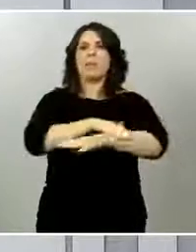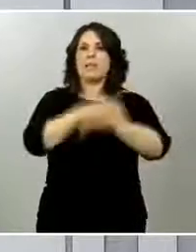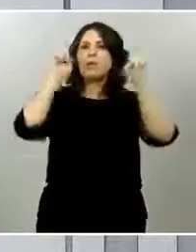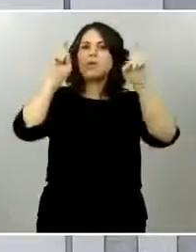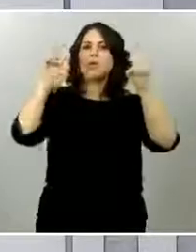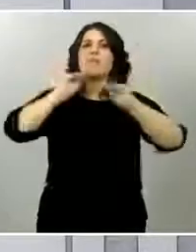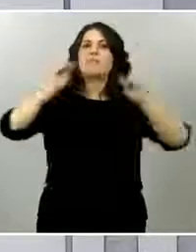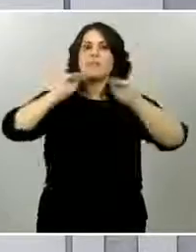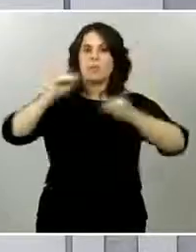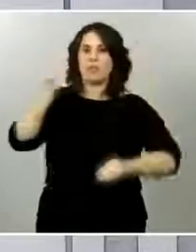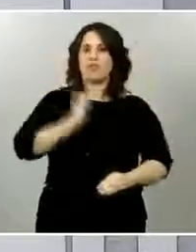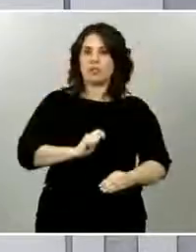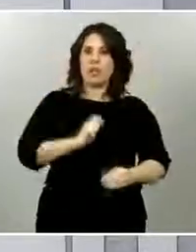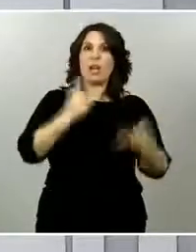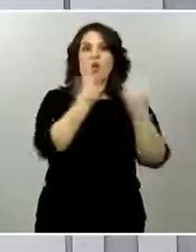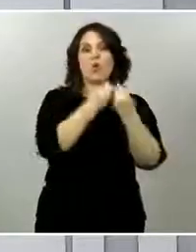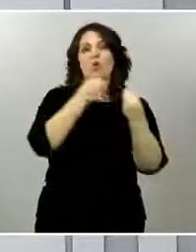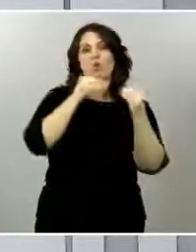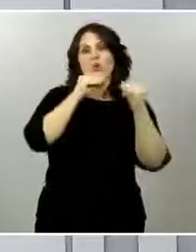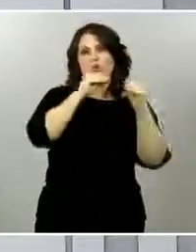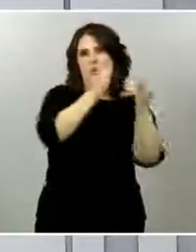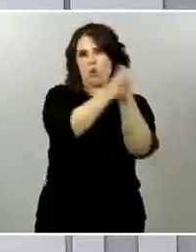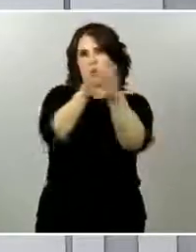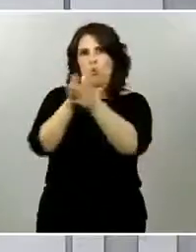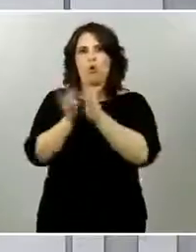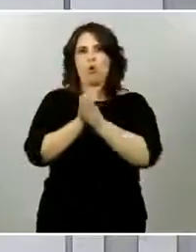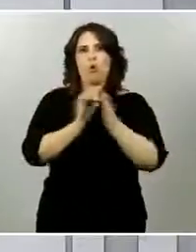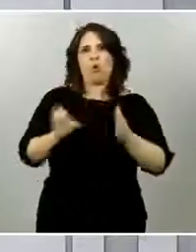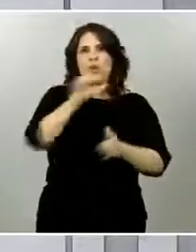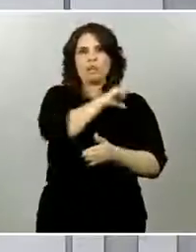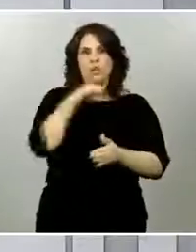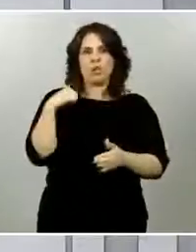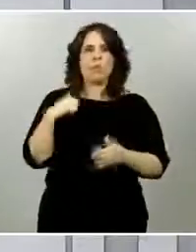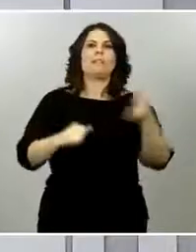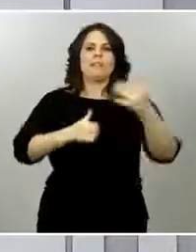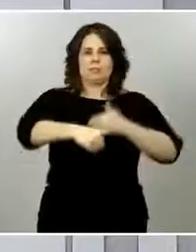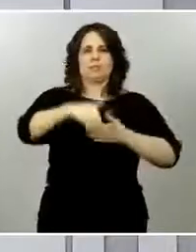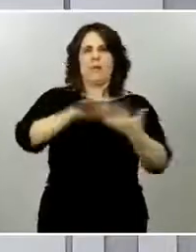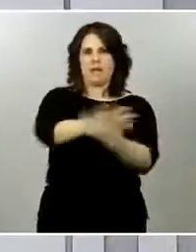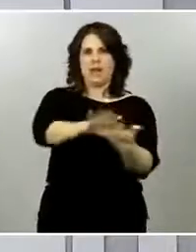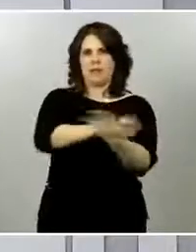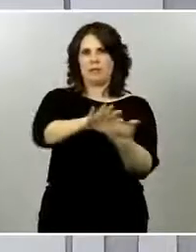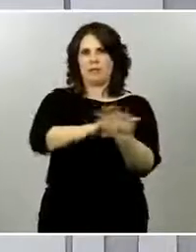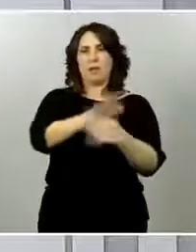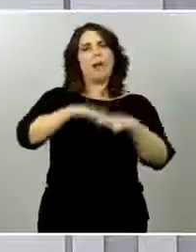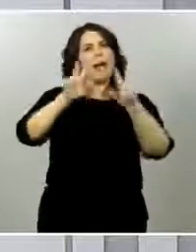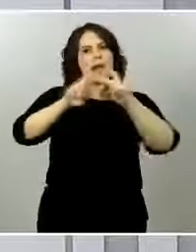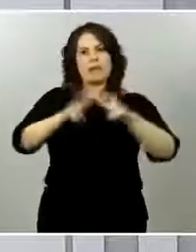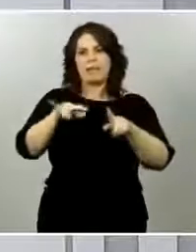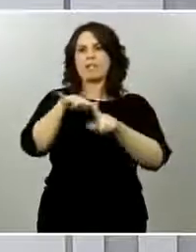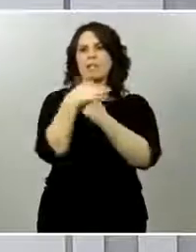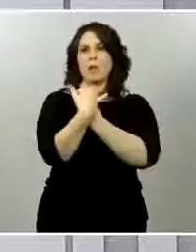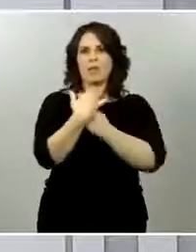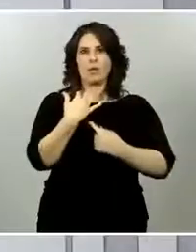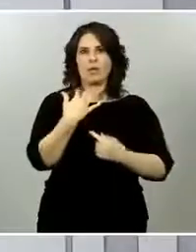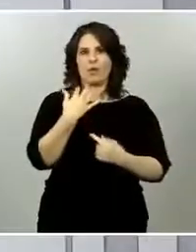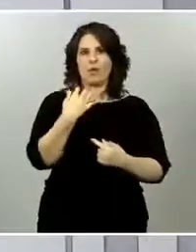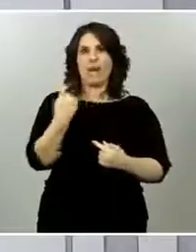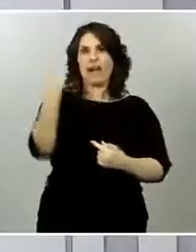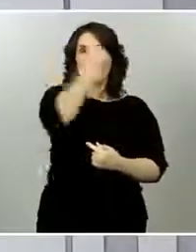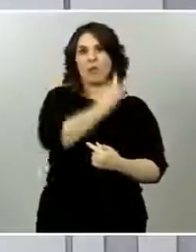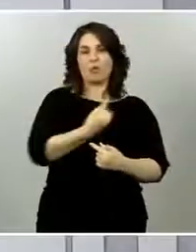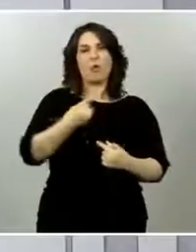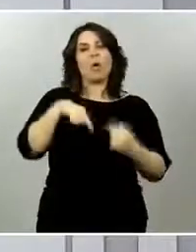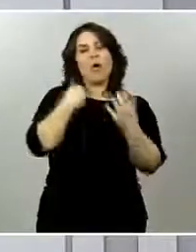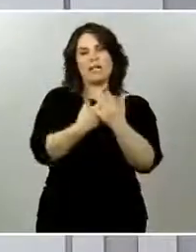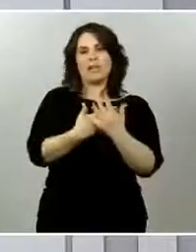a discutir de forma singular durante estas próximas semanas con la ministra de Educación y Formación Profesional conjuntamente